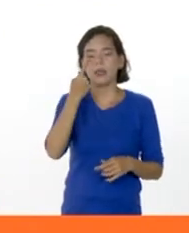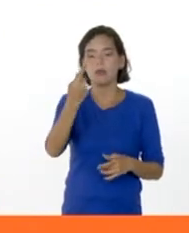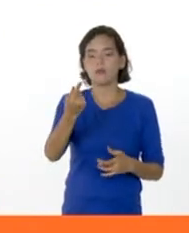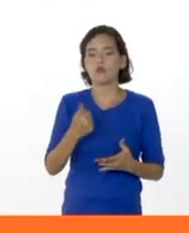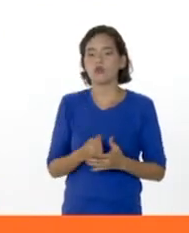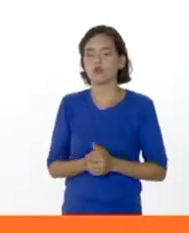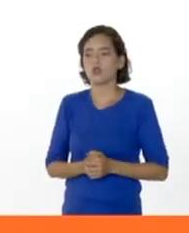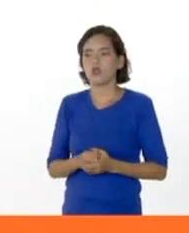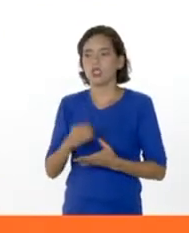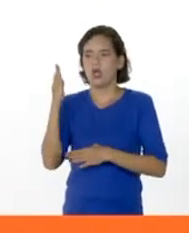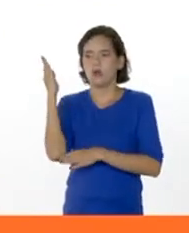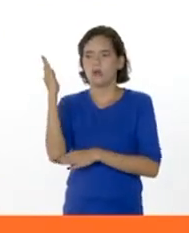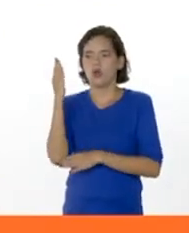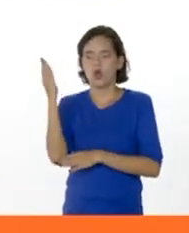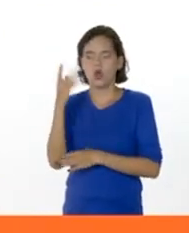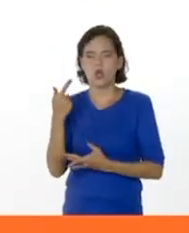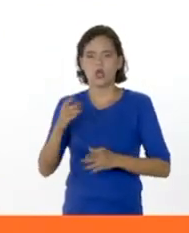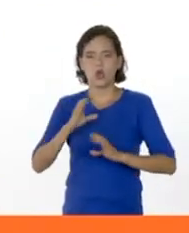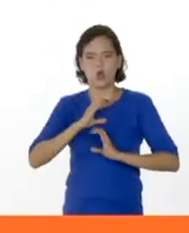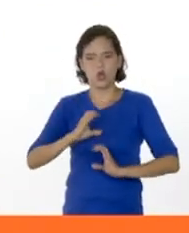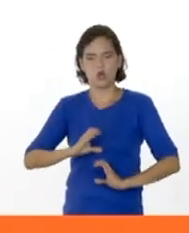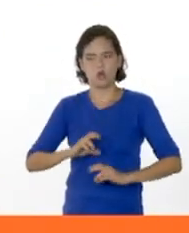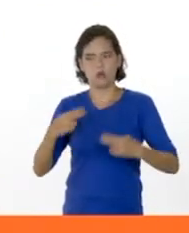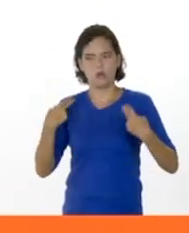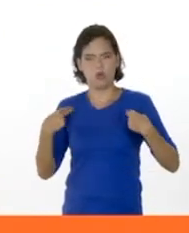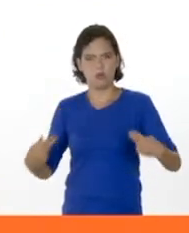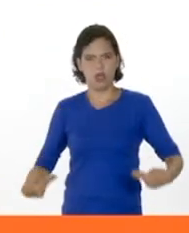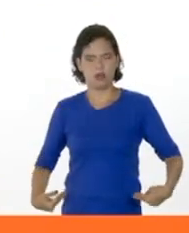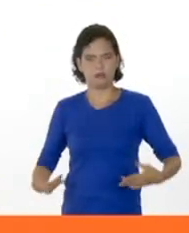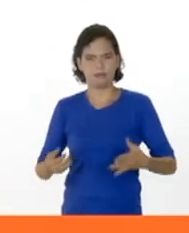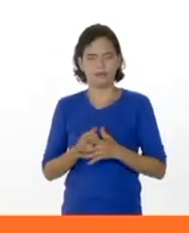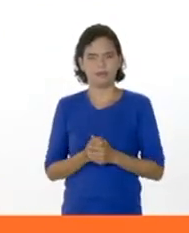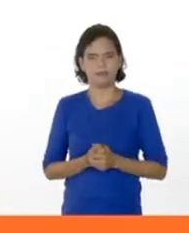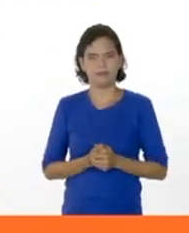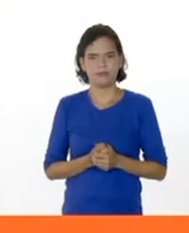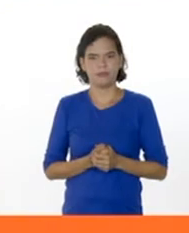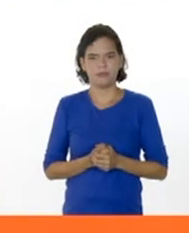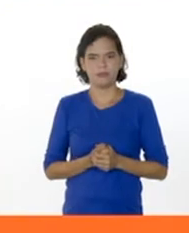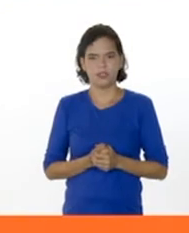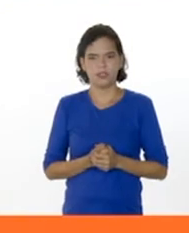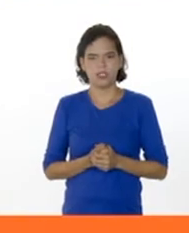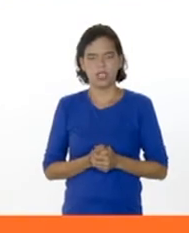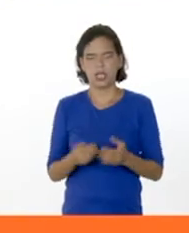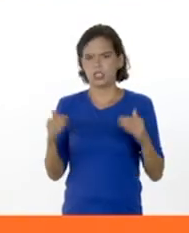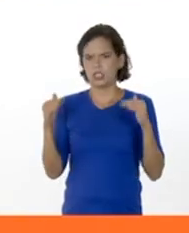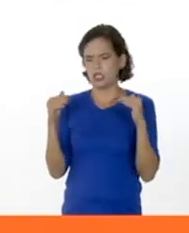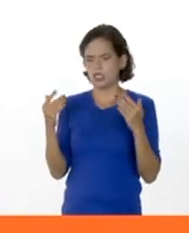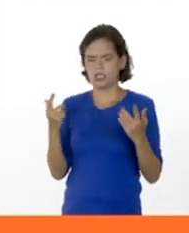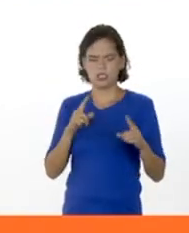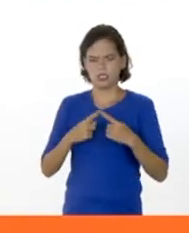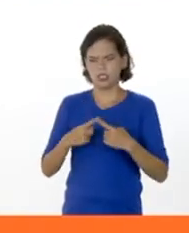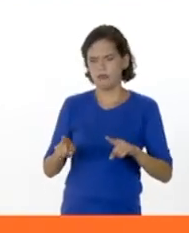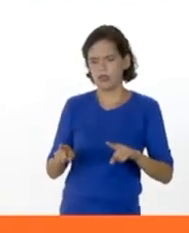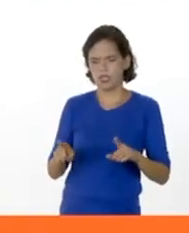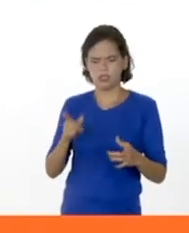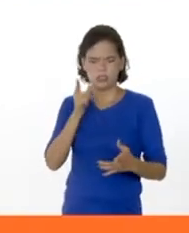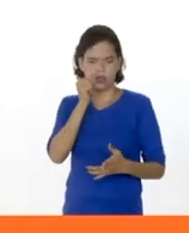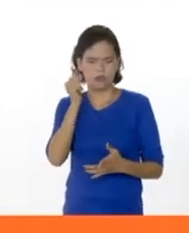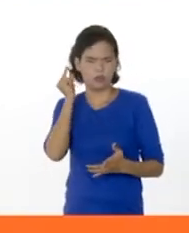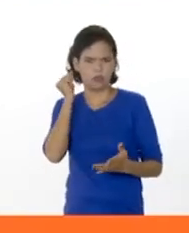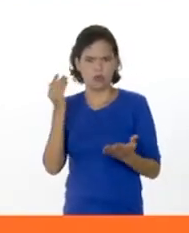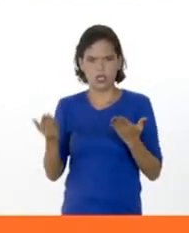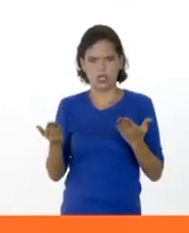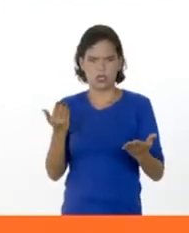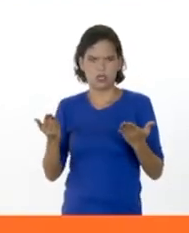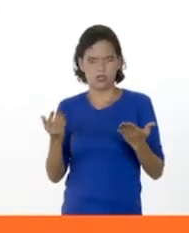biológico del cuerpo humano. Exacto, y que es esta dualidad de género, ¿no? No necesariamente que lo vamos a tratar un poco las